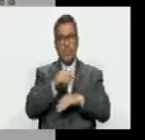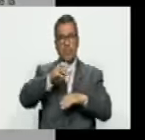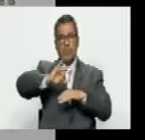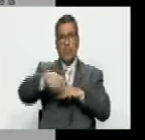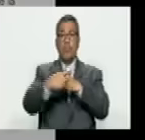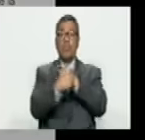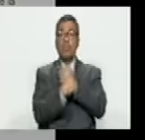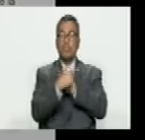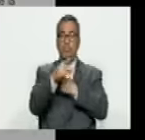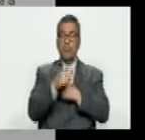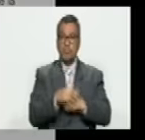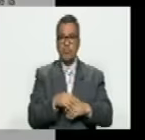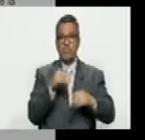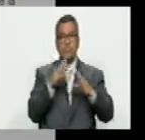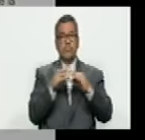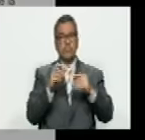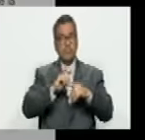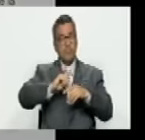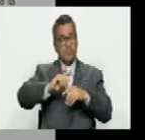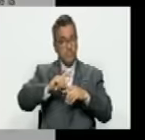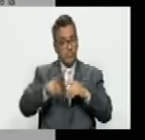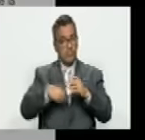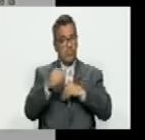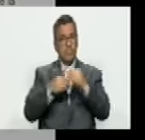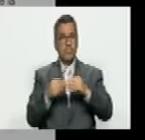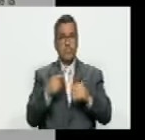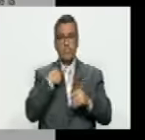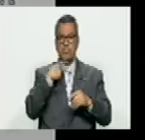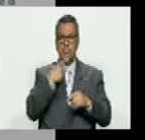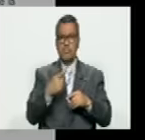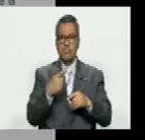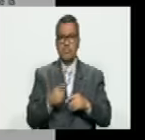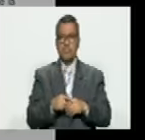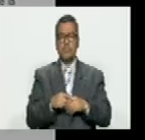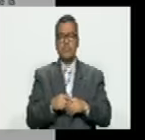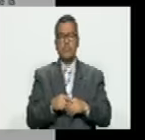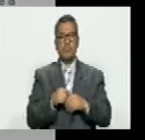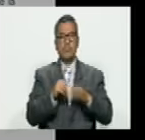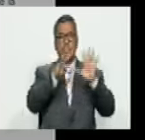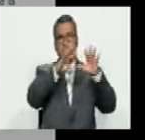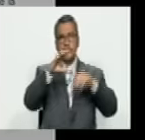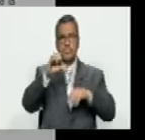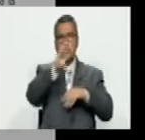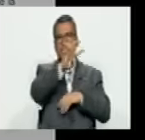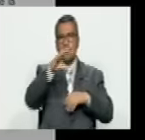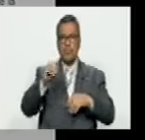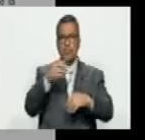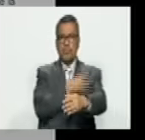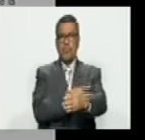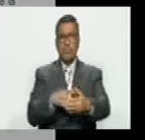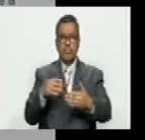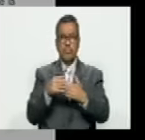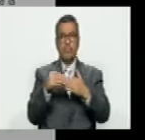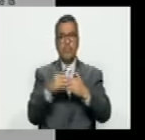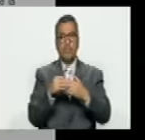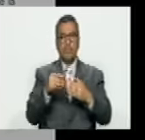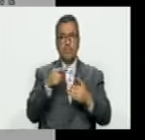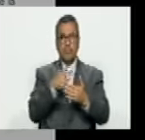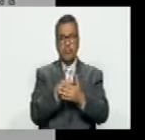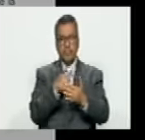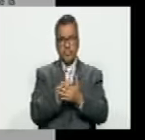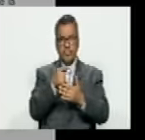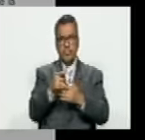y ahí lo dice según un artículo de Los Ángeles Times donde dice nosotros le quitamos 40 millones de dólares a las partidas para